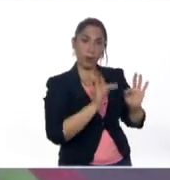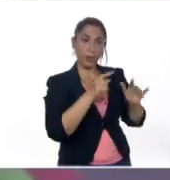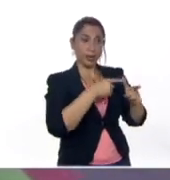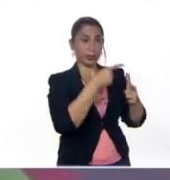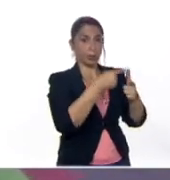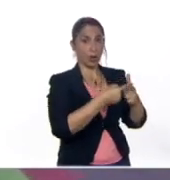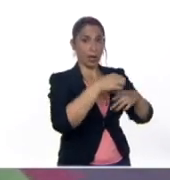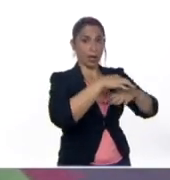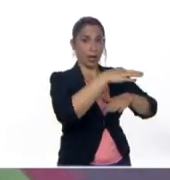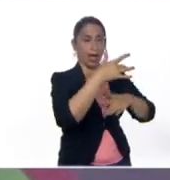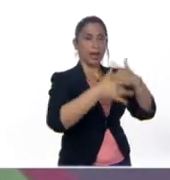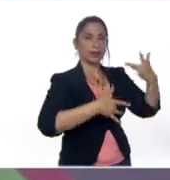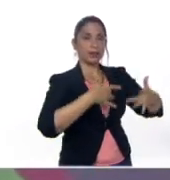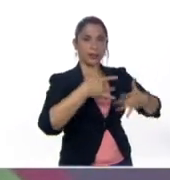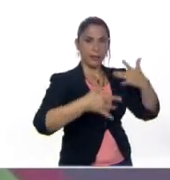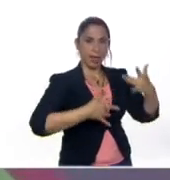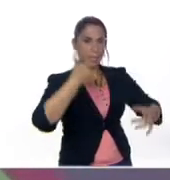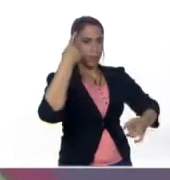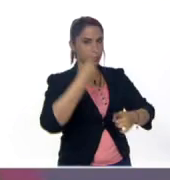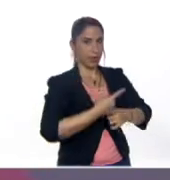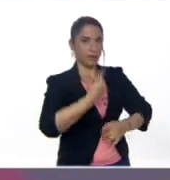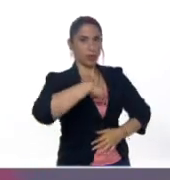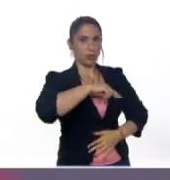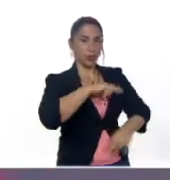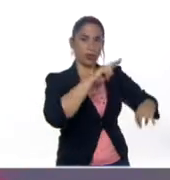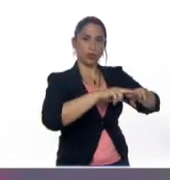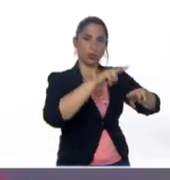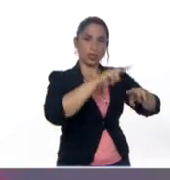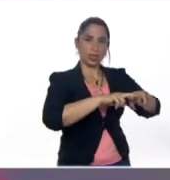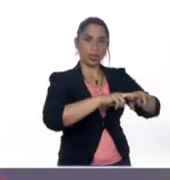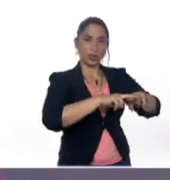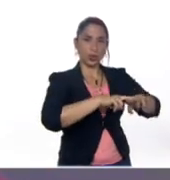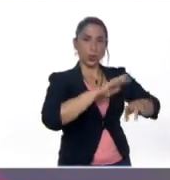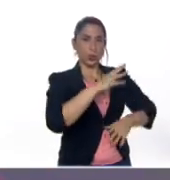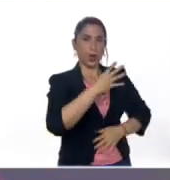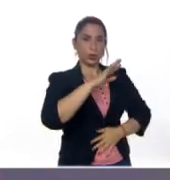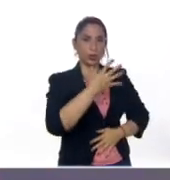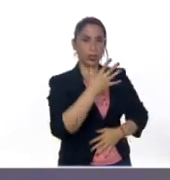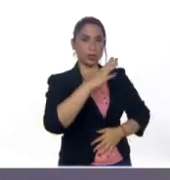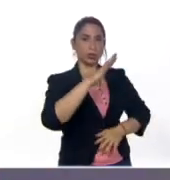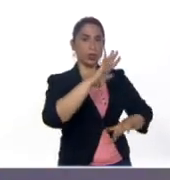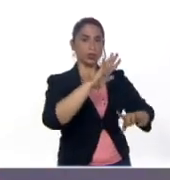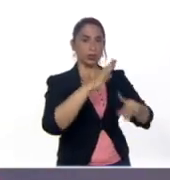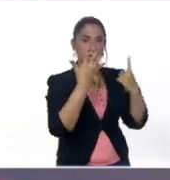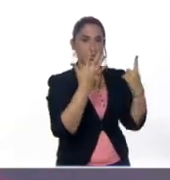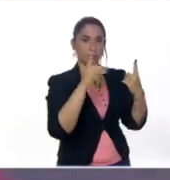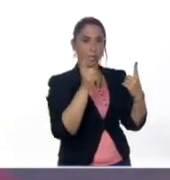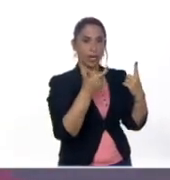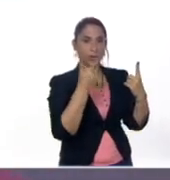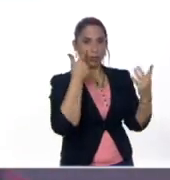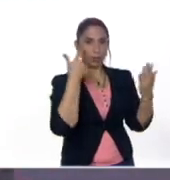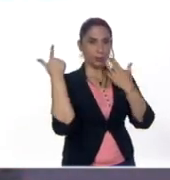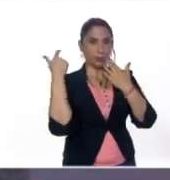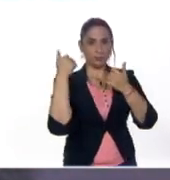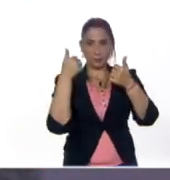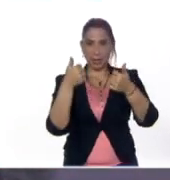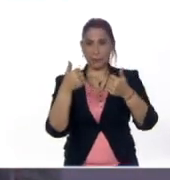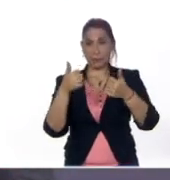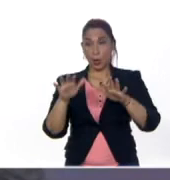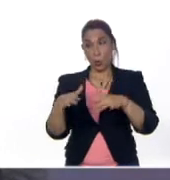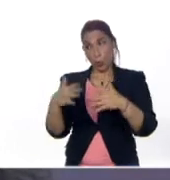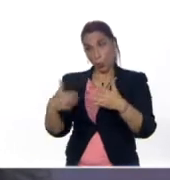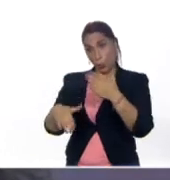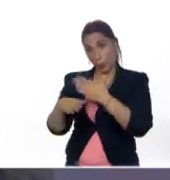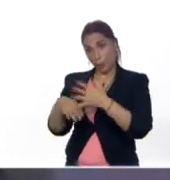Yelix, dejamos las actividades sugeridas para nuestros estudiantes de cuarto a sexto grado. Muy bien. Cuando vayamos